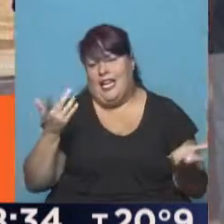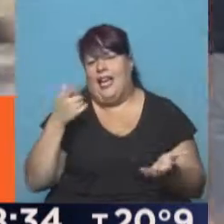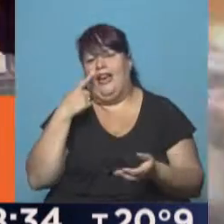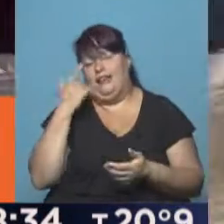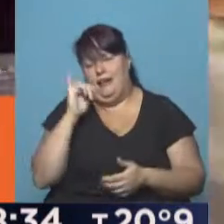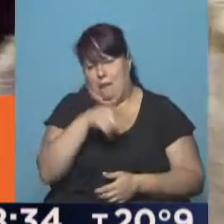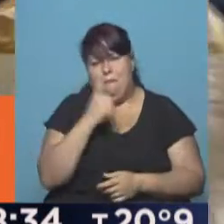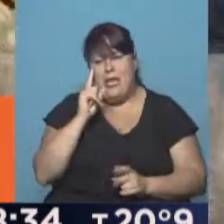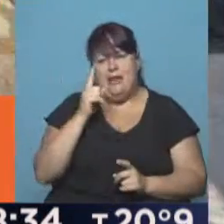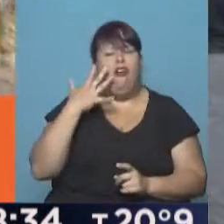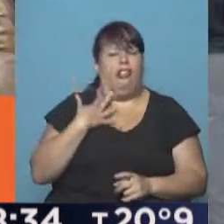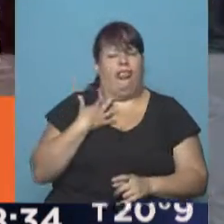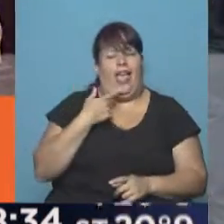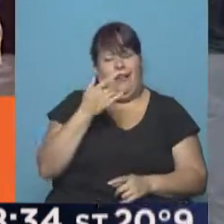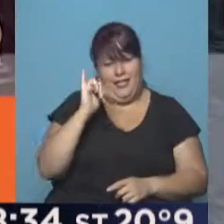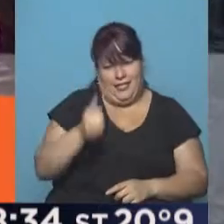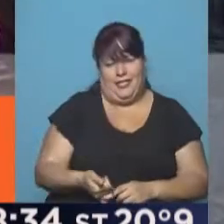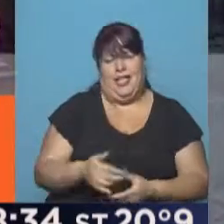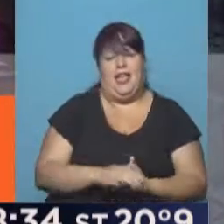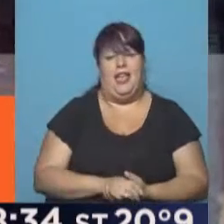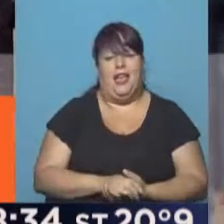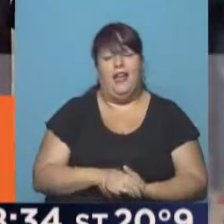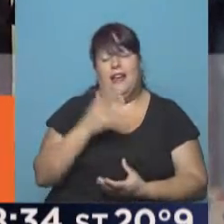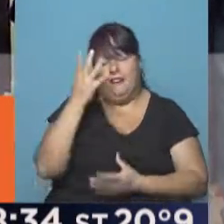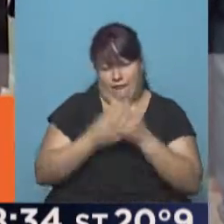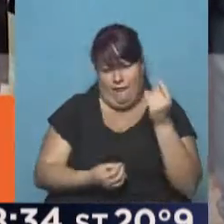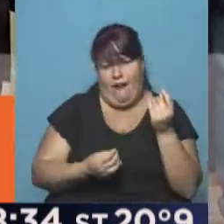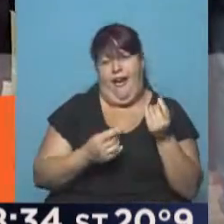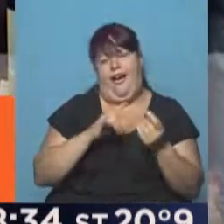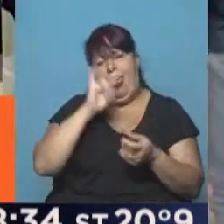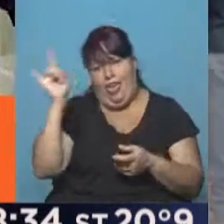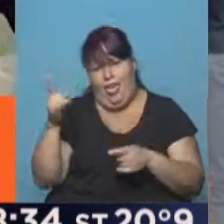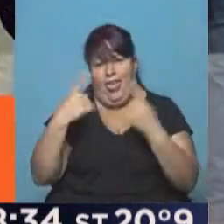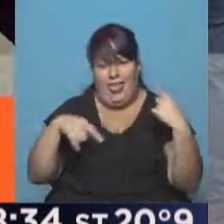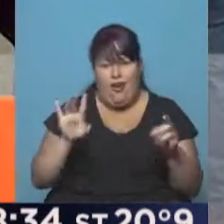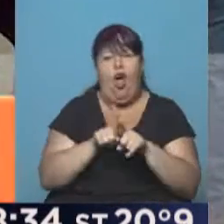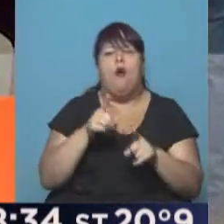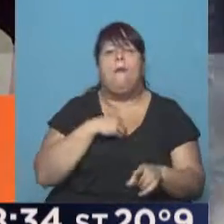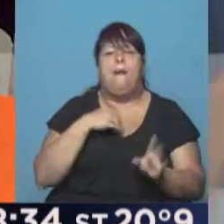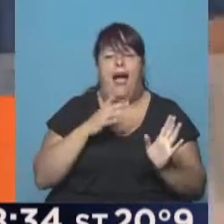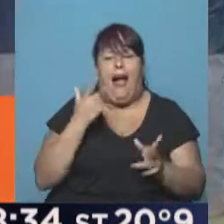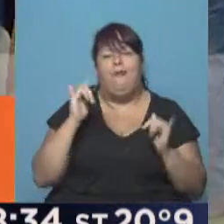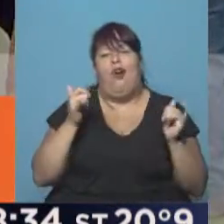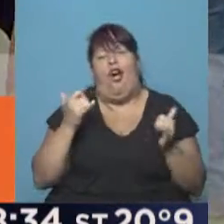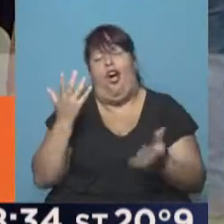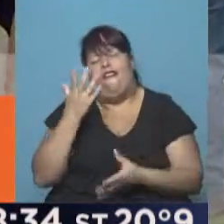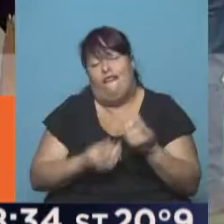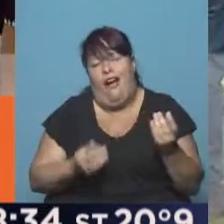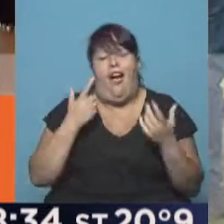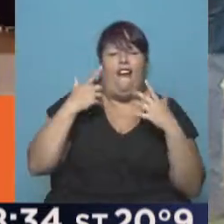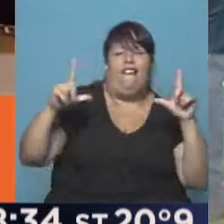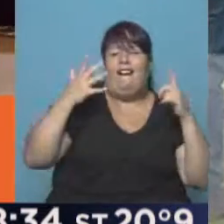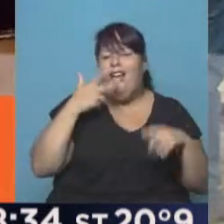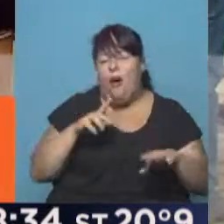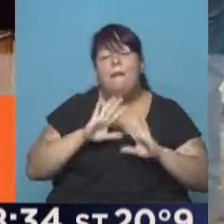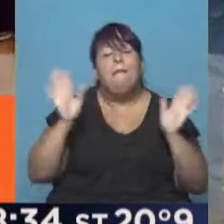por el propio Carlitos, quien dijo haber cometido algunos pecados por su juventud y por la fama, pero que